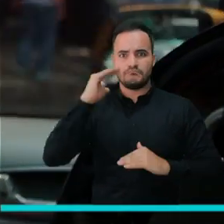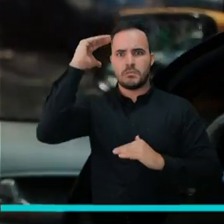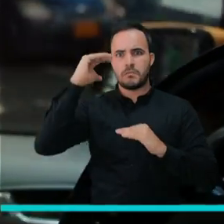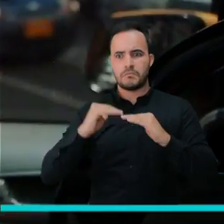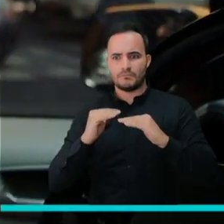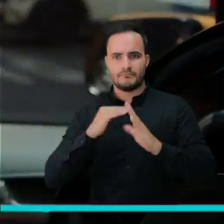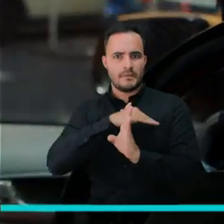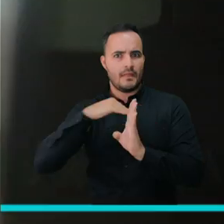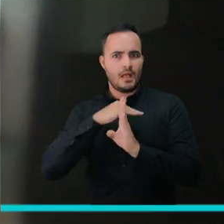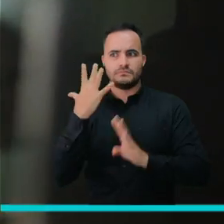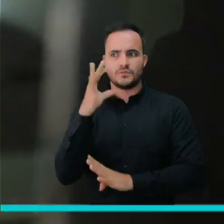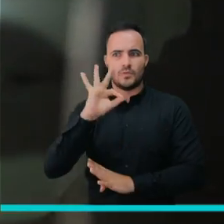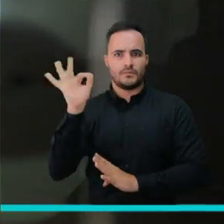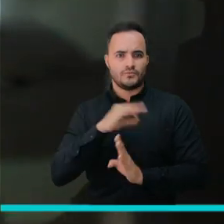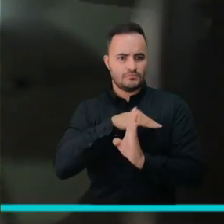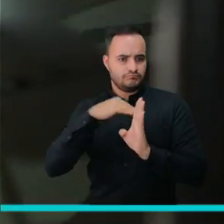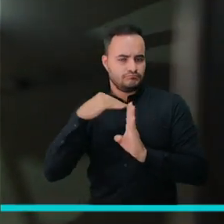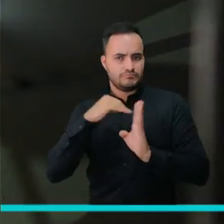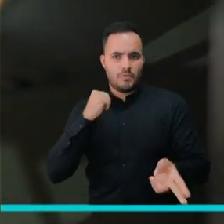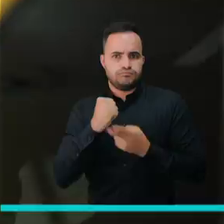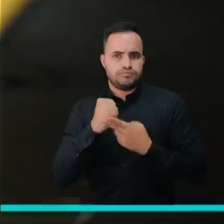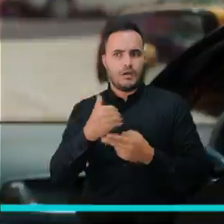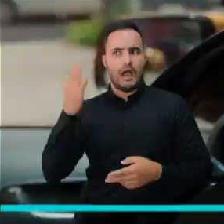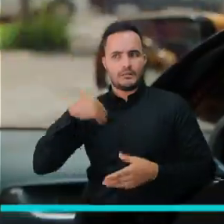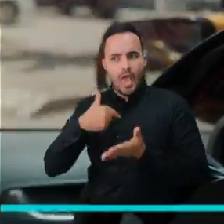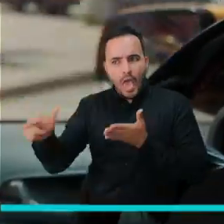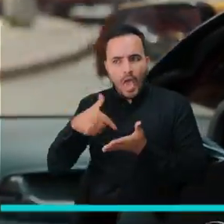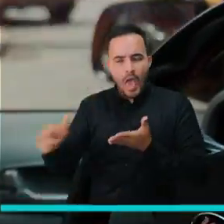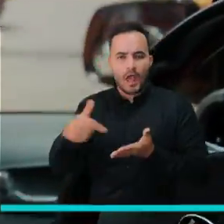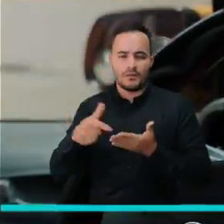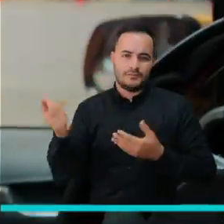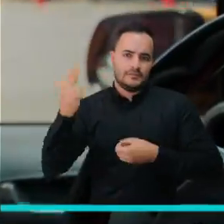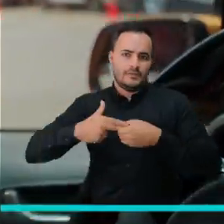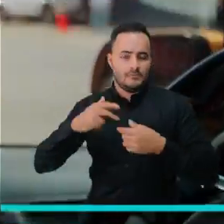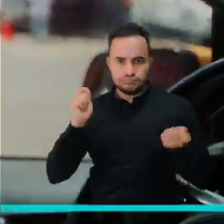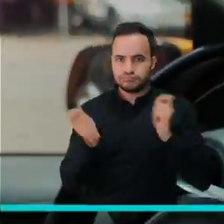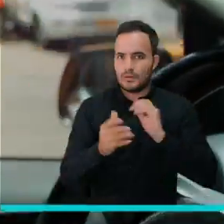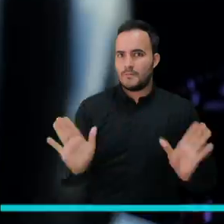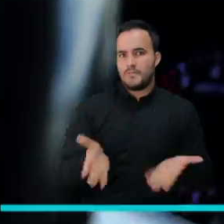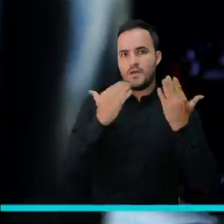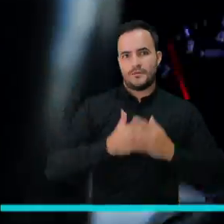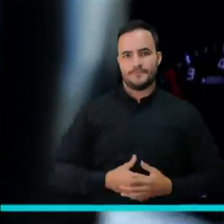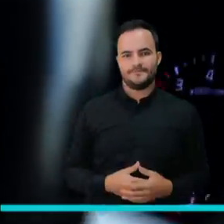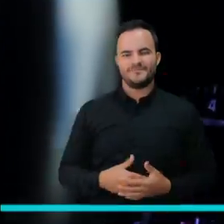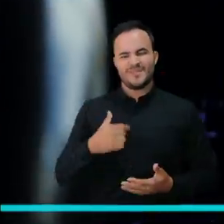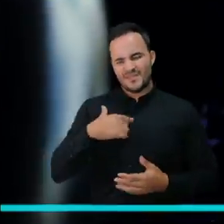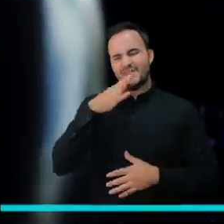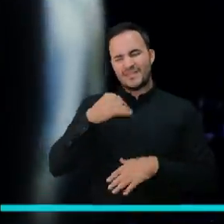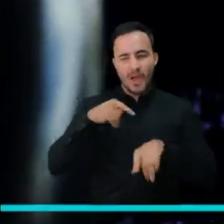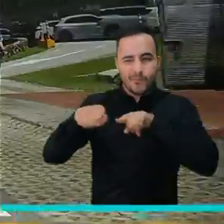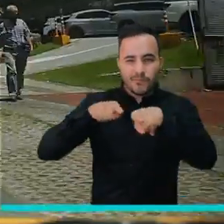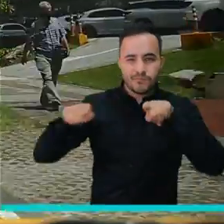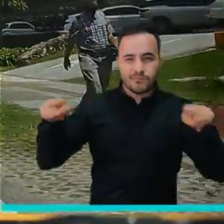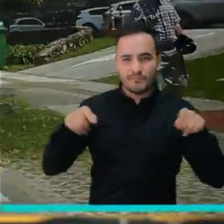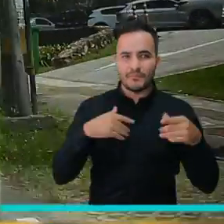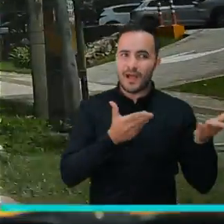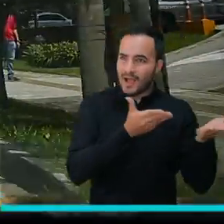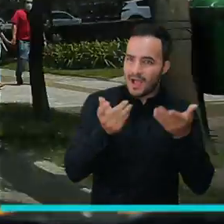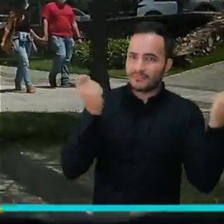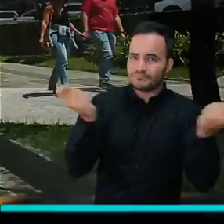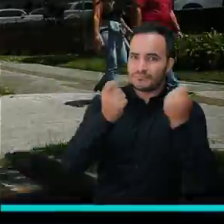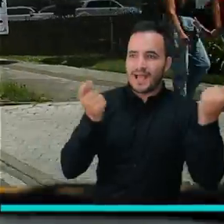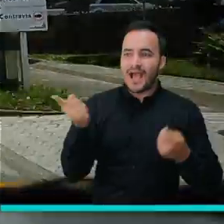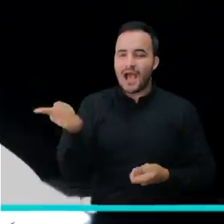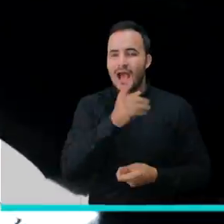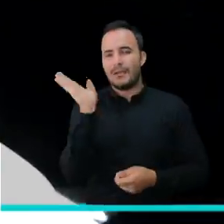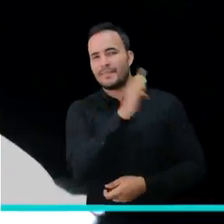gastaba con gasolina. Yo les diría a mis compañeros que se den la oportunidad, acojanse, acojan a esta